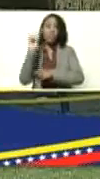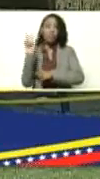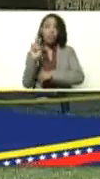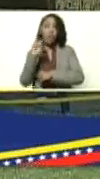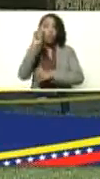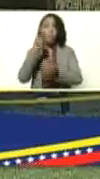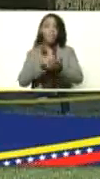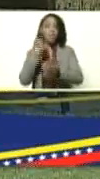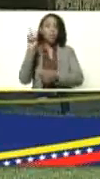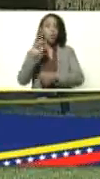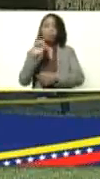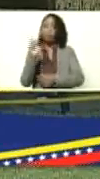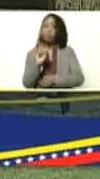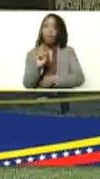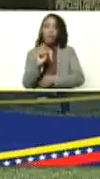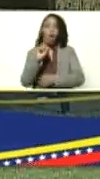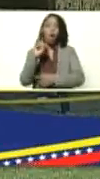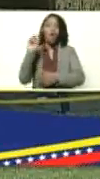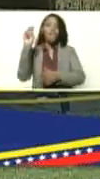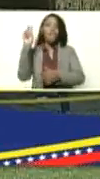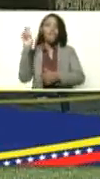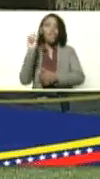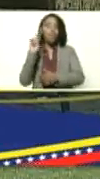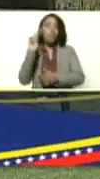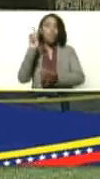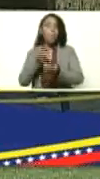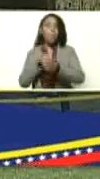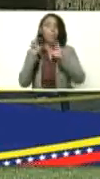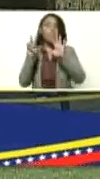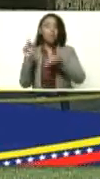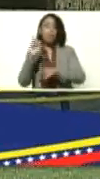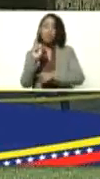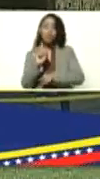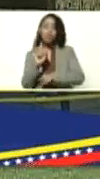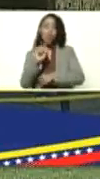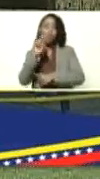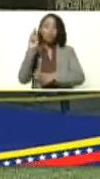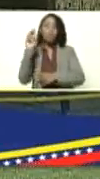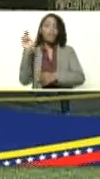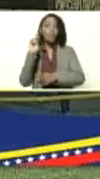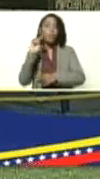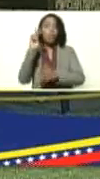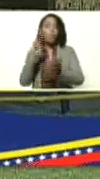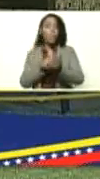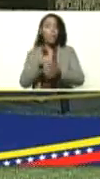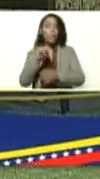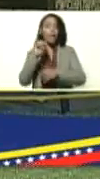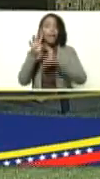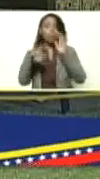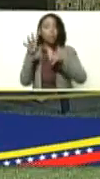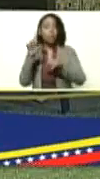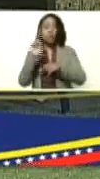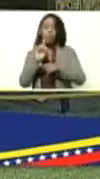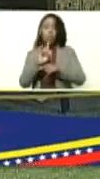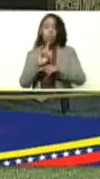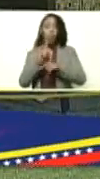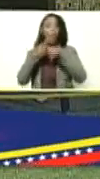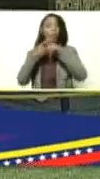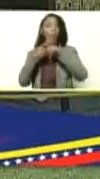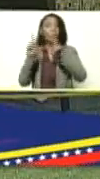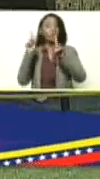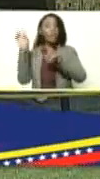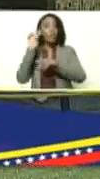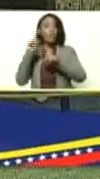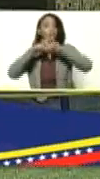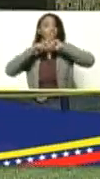2002 no es la Venezuela del 2007 no es la Venezuela del 2014 es otra Venezuela que ha nacido